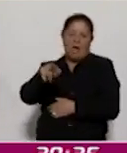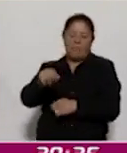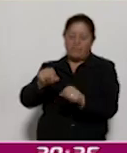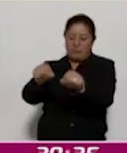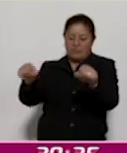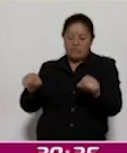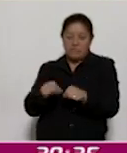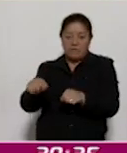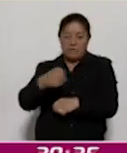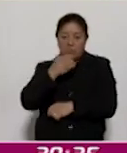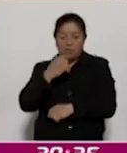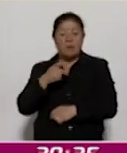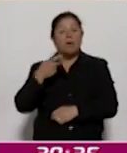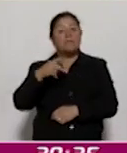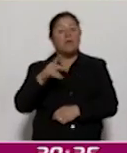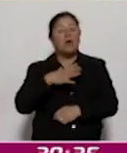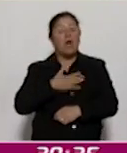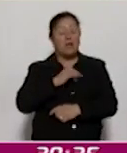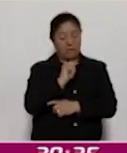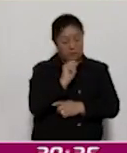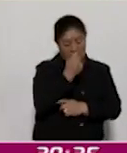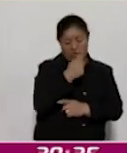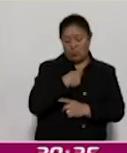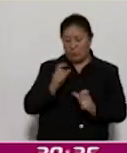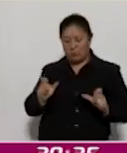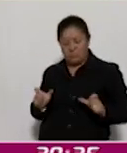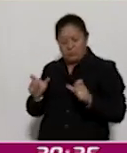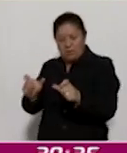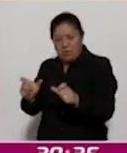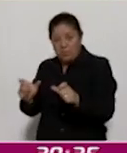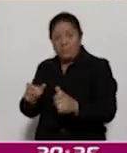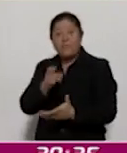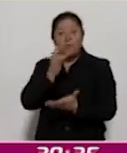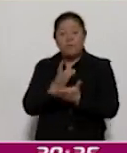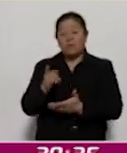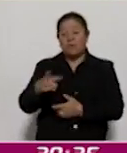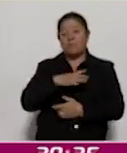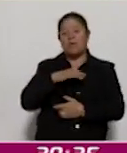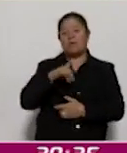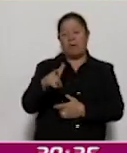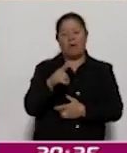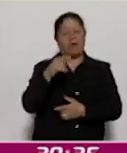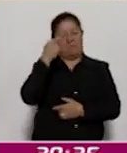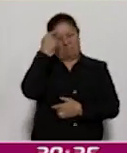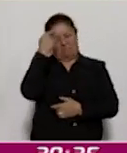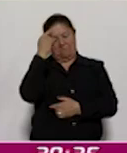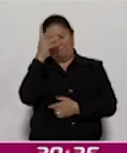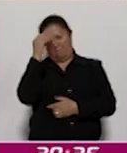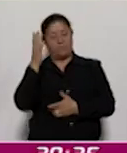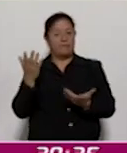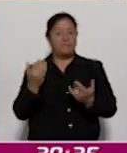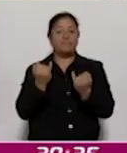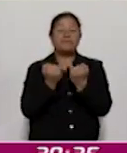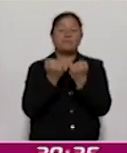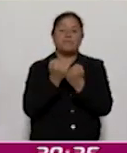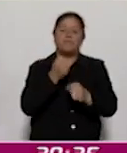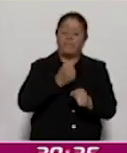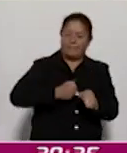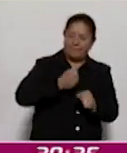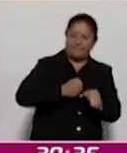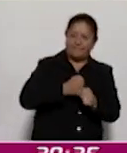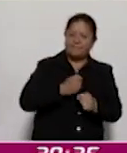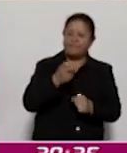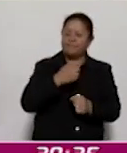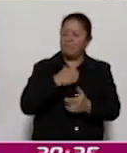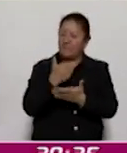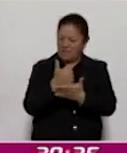tengan todo el respaldo técnico. Pero no se queda solamente en la teoría, llevamos a la práctica, eso nos permitió, por ejemplo, el sumar a estudiantes de todos los